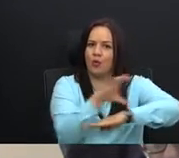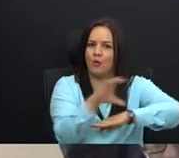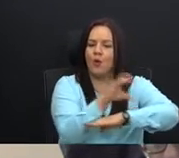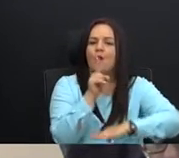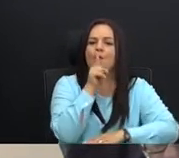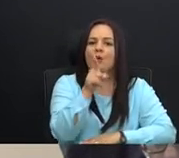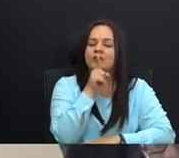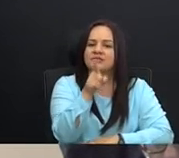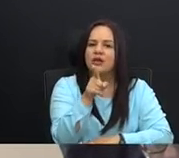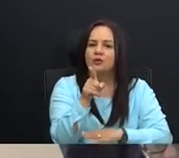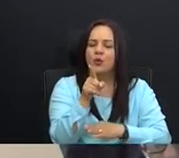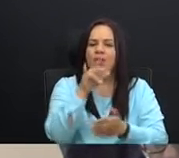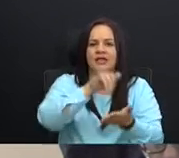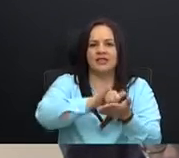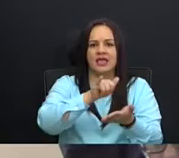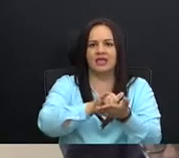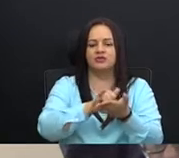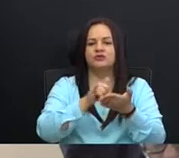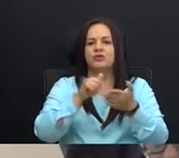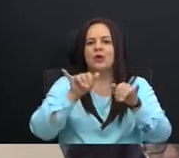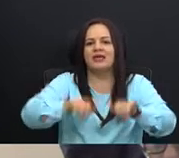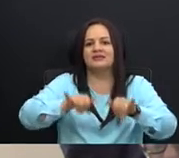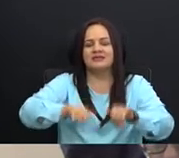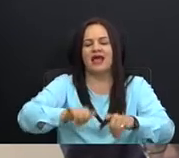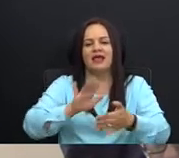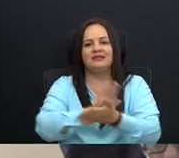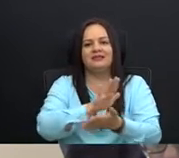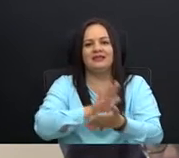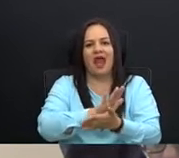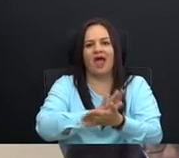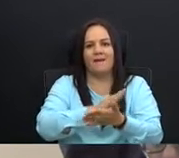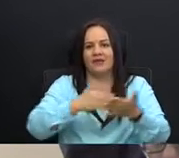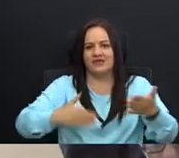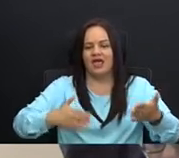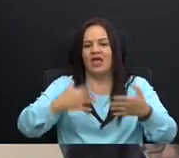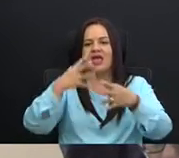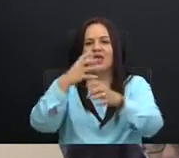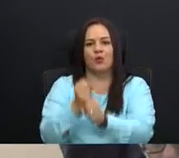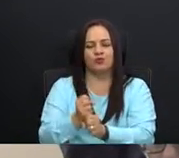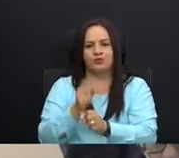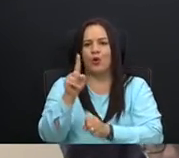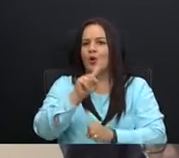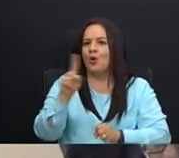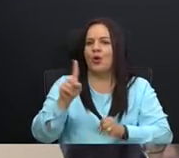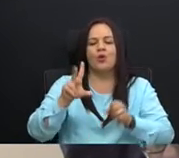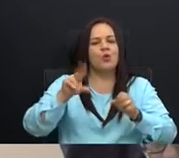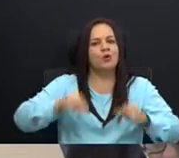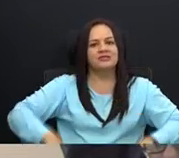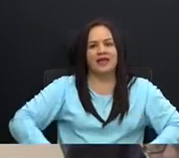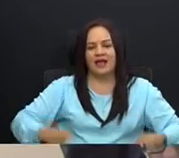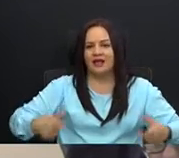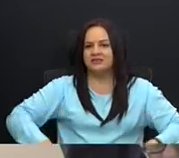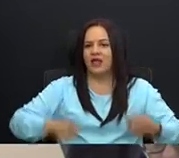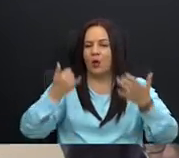de eso, se encuentran, en trámite, de, de ejecución, y no, no se ha gastado todavía,